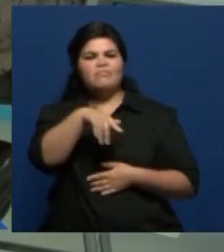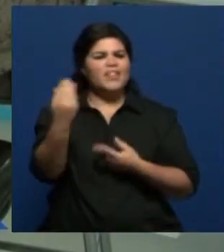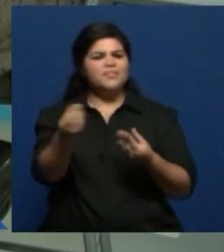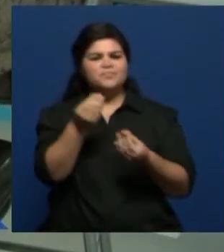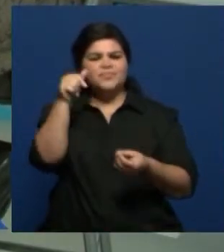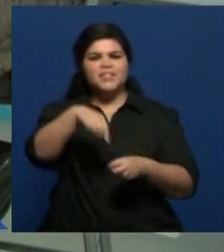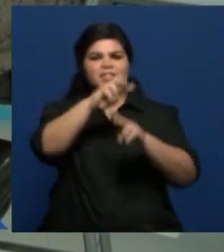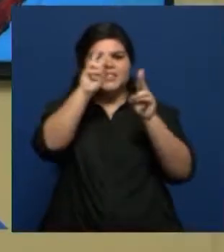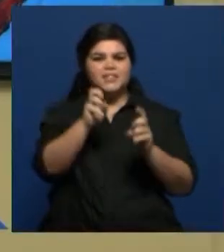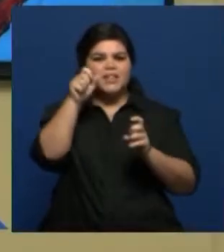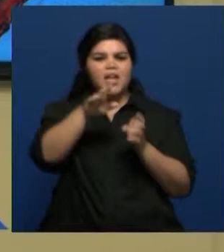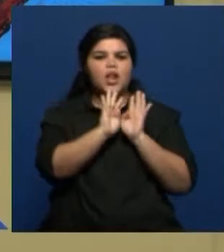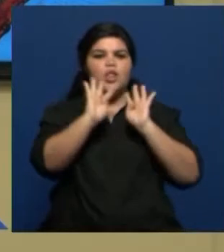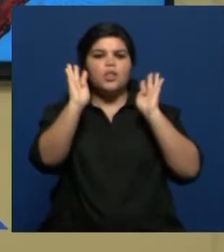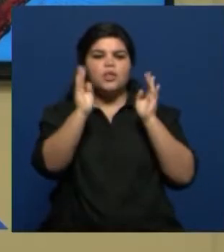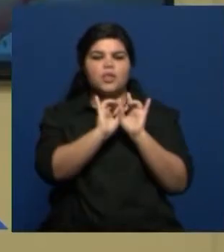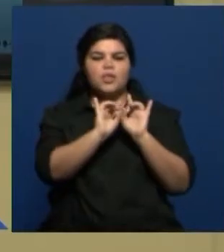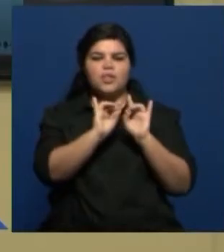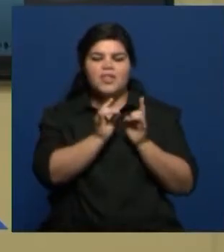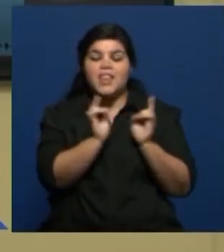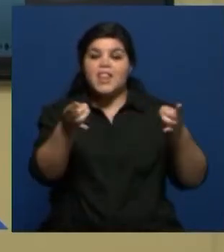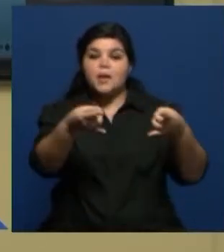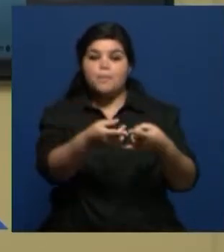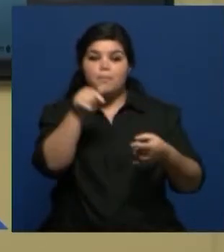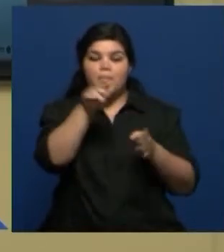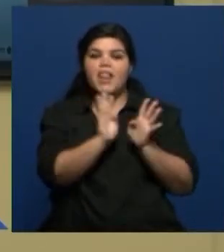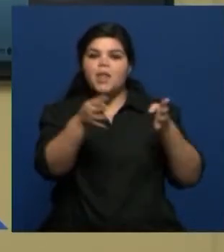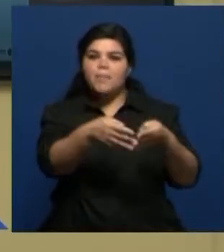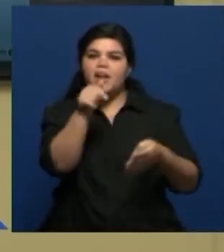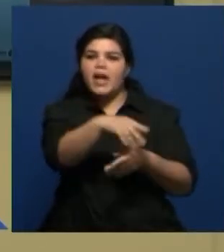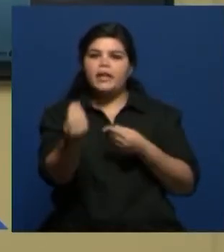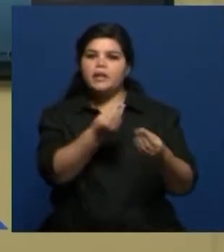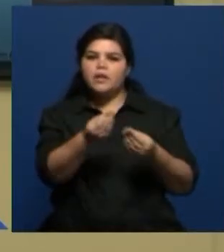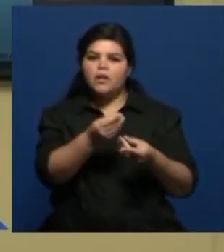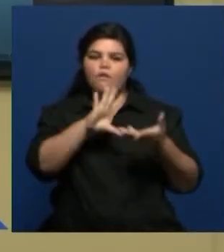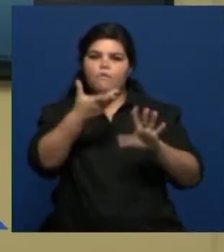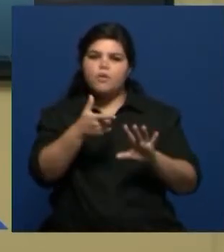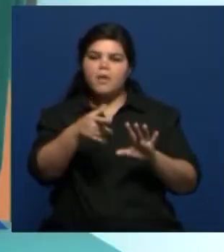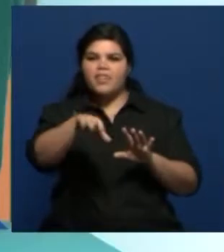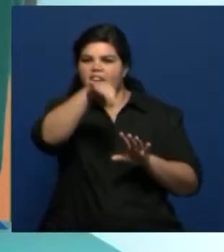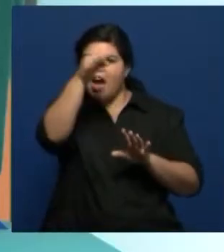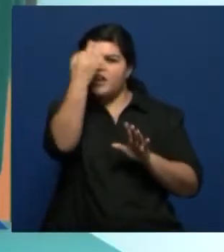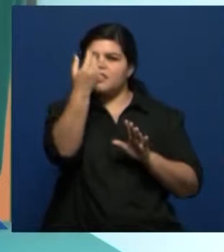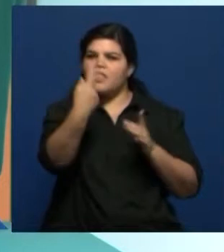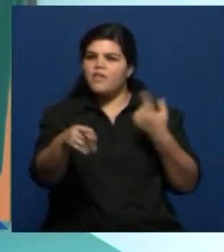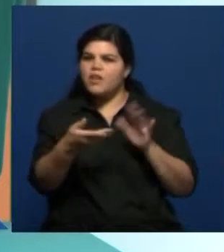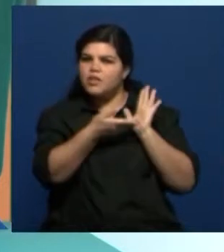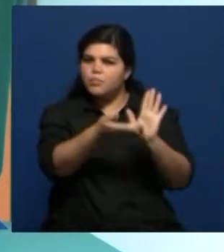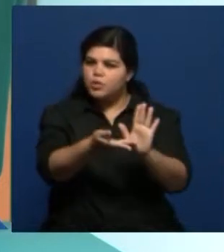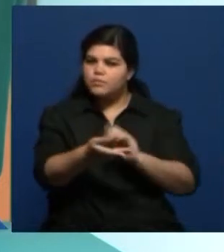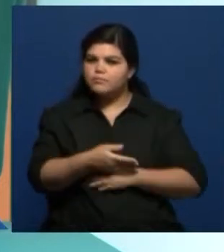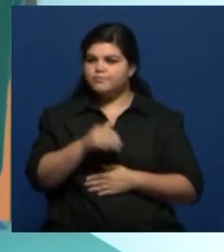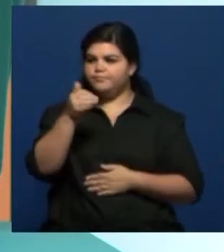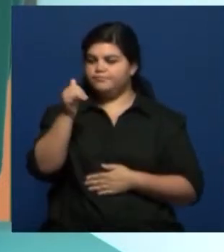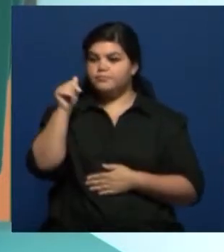que arranca este domingo en el Espacio Cultural Julio Parca? Hay mucha fusión de distintas artes que vamos a ver allí en cada una de las salas, ¿no? Sí, el ciclo